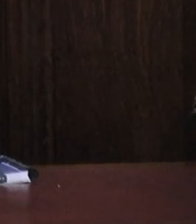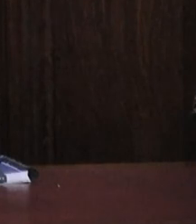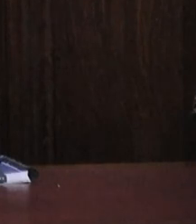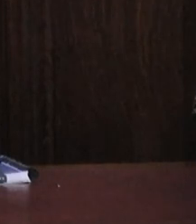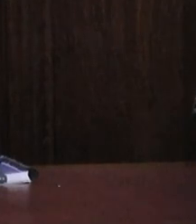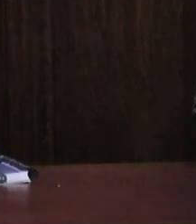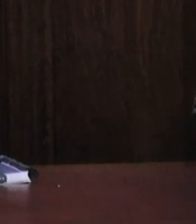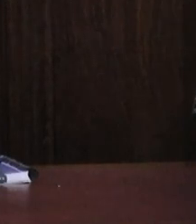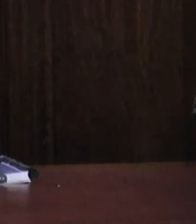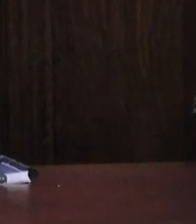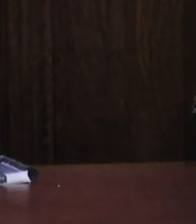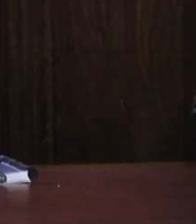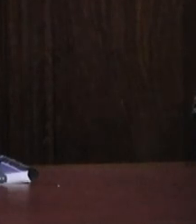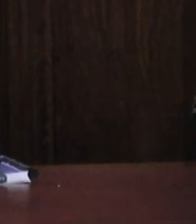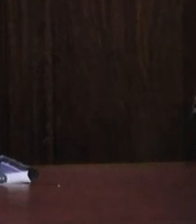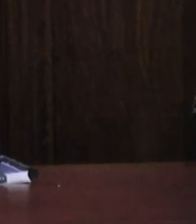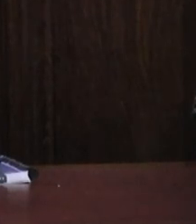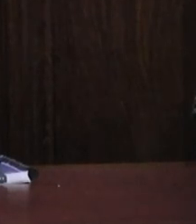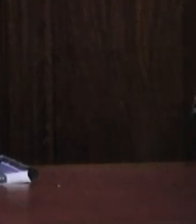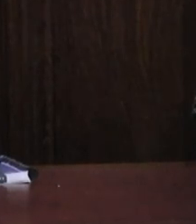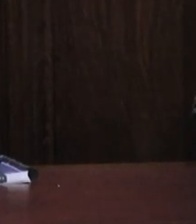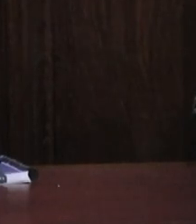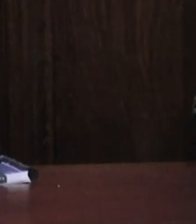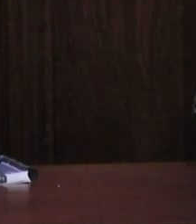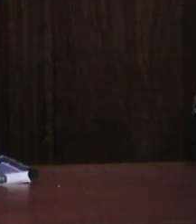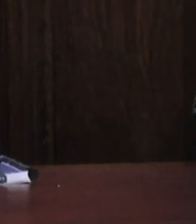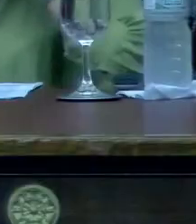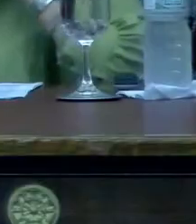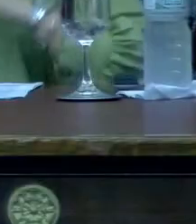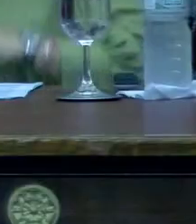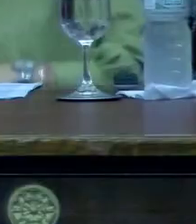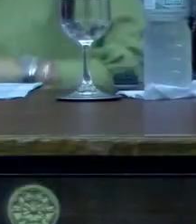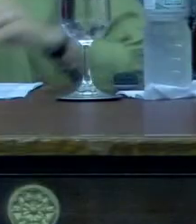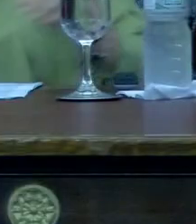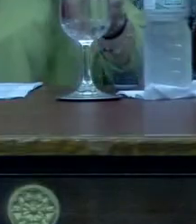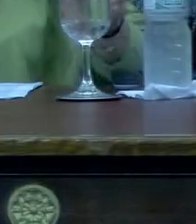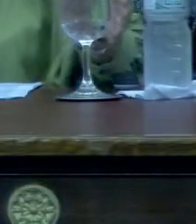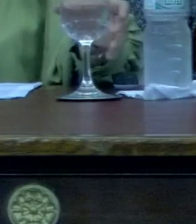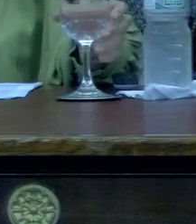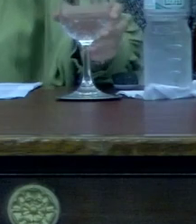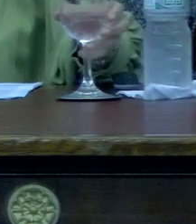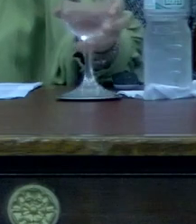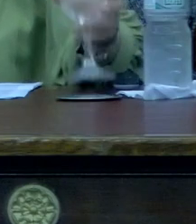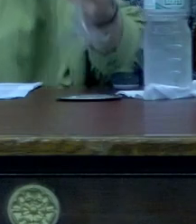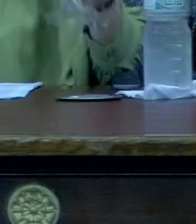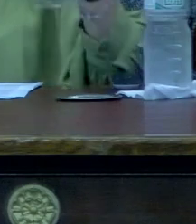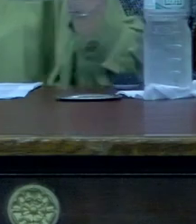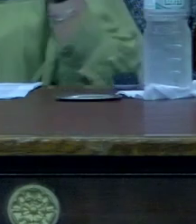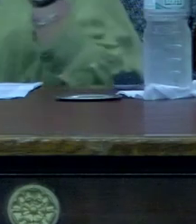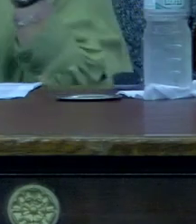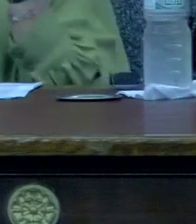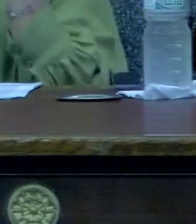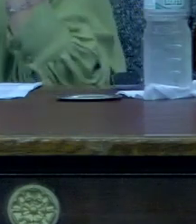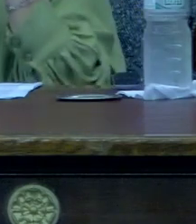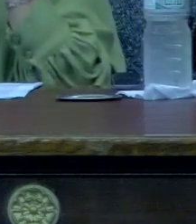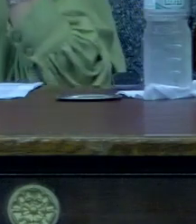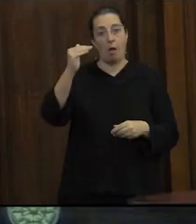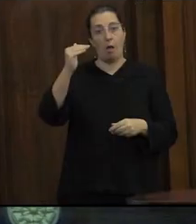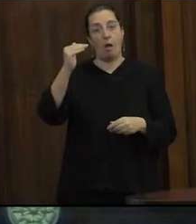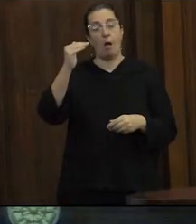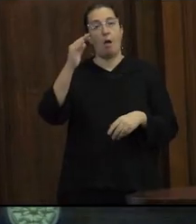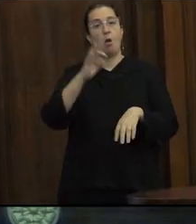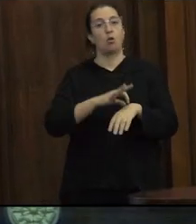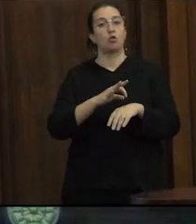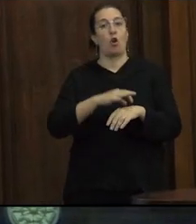a mi izquierda está la compañera y profesora doctora